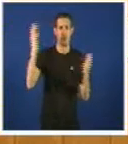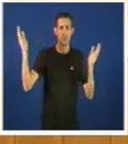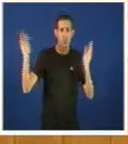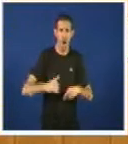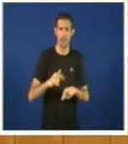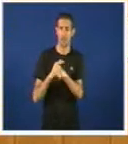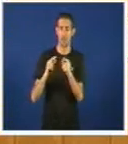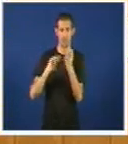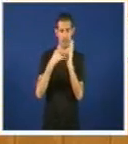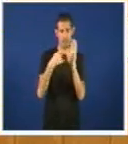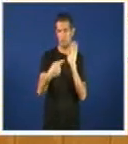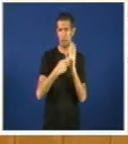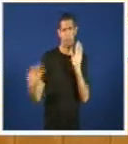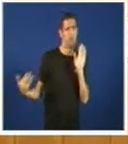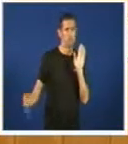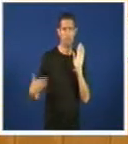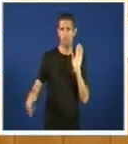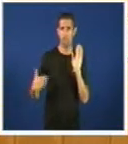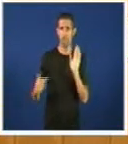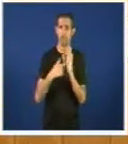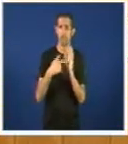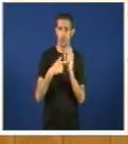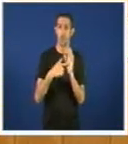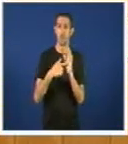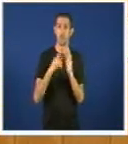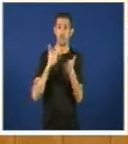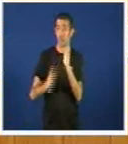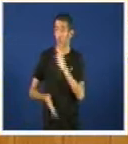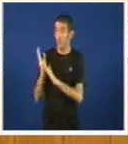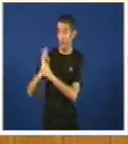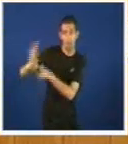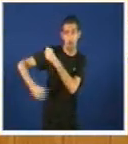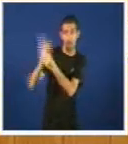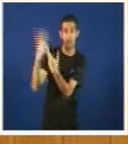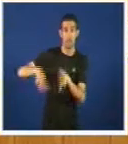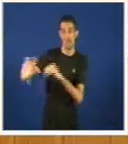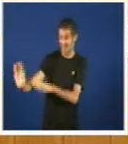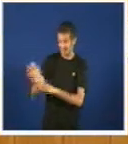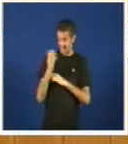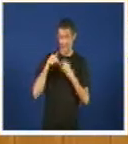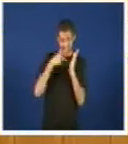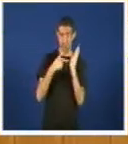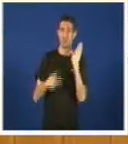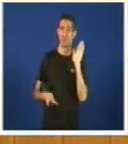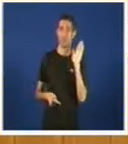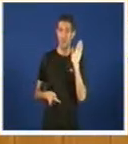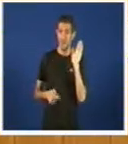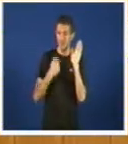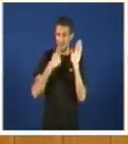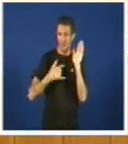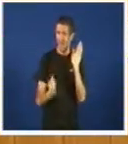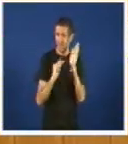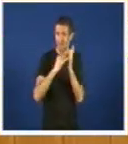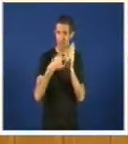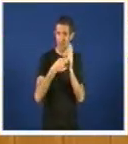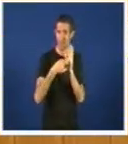final ao final dunha legislatura remitirnos isto e decir que hai un proxecto